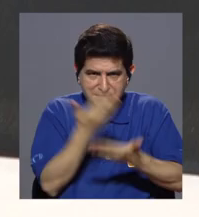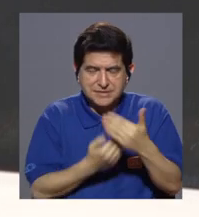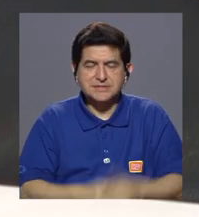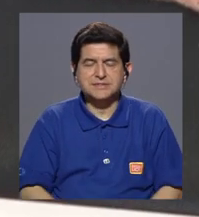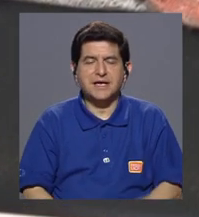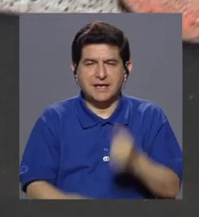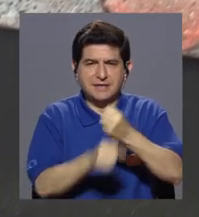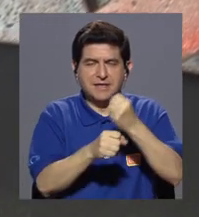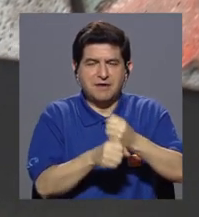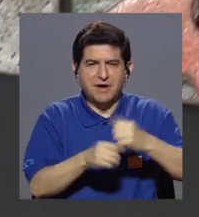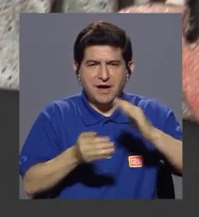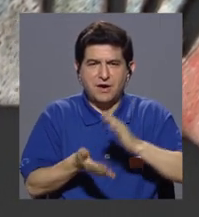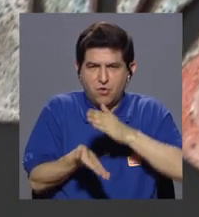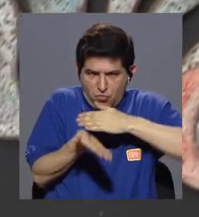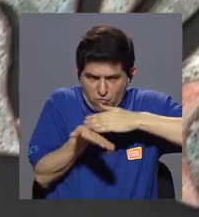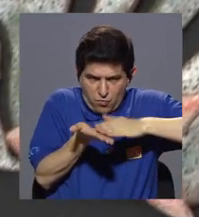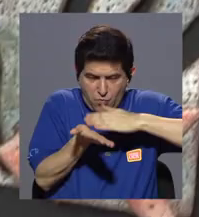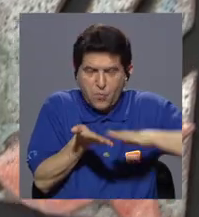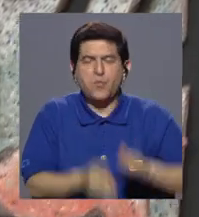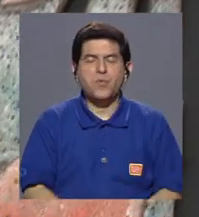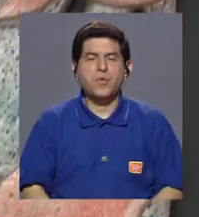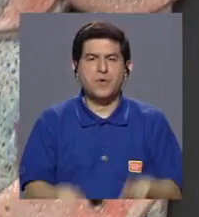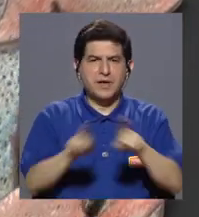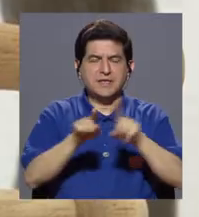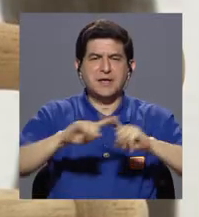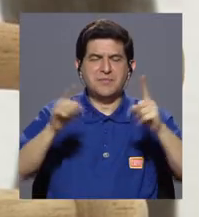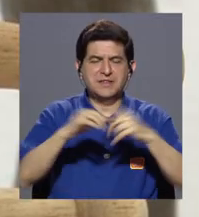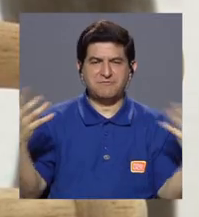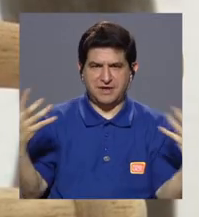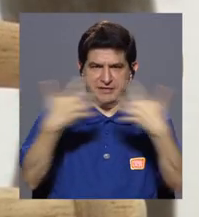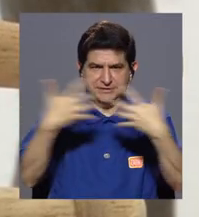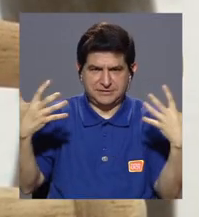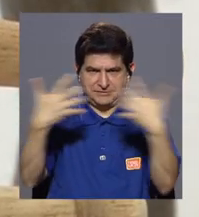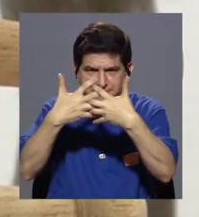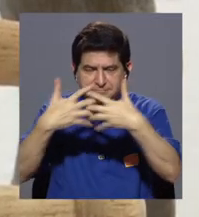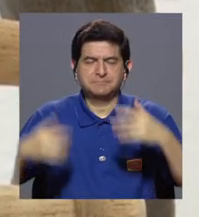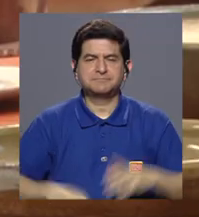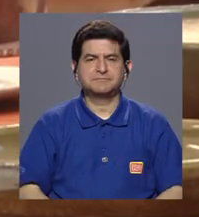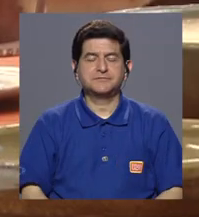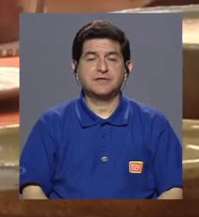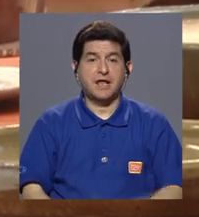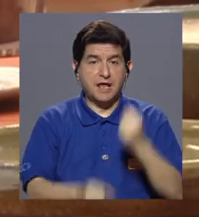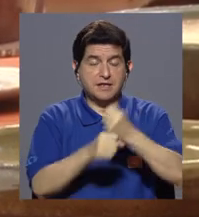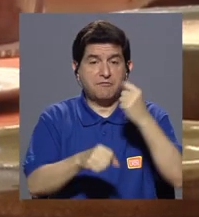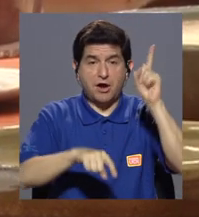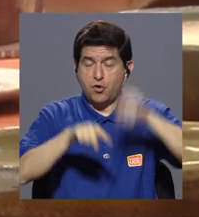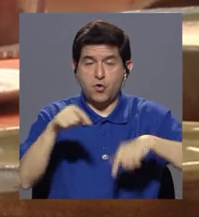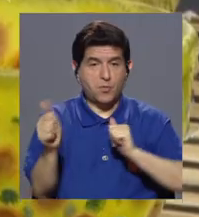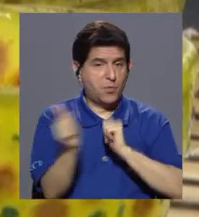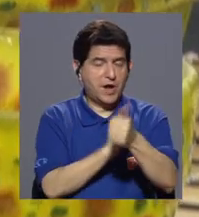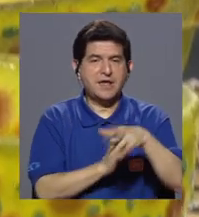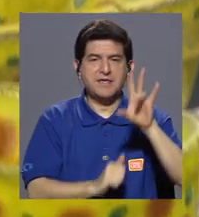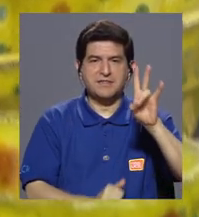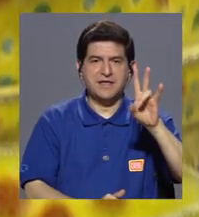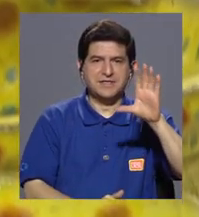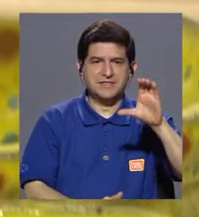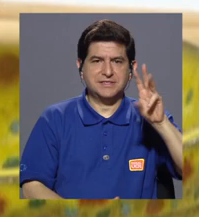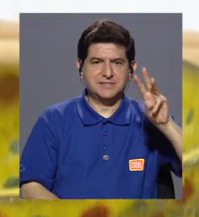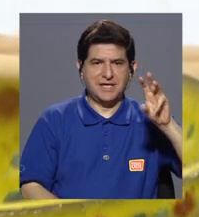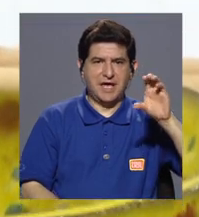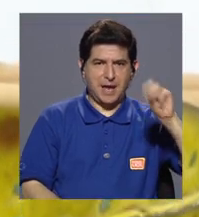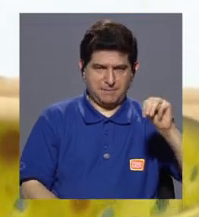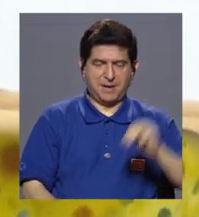en bajo relieve, collage artístico y ensambles de diversos materiales. Las obras no pueden superar los 75